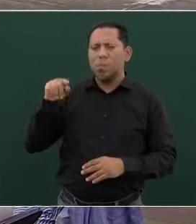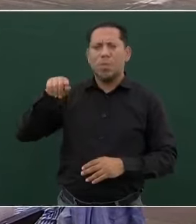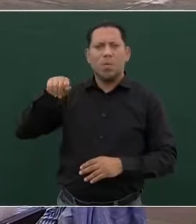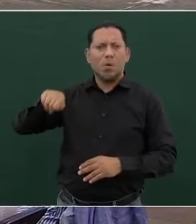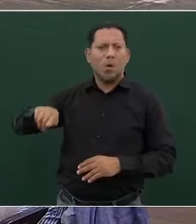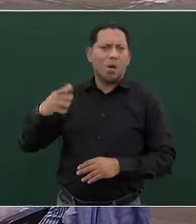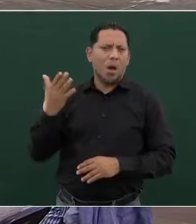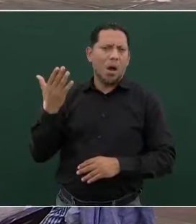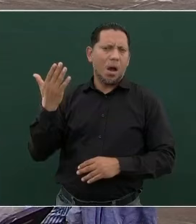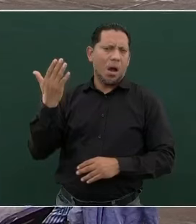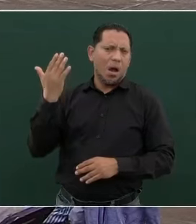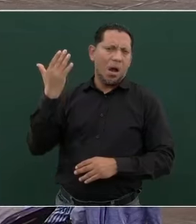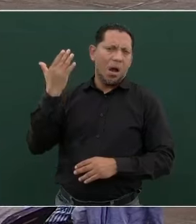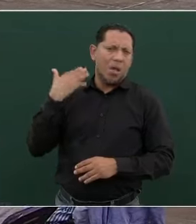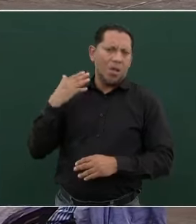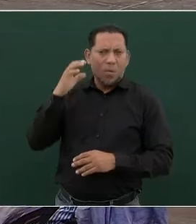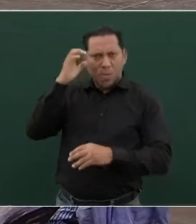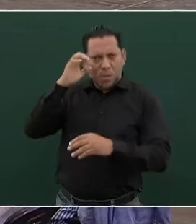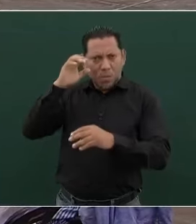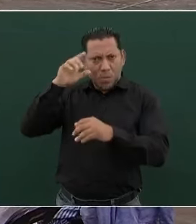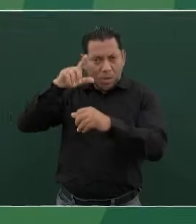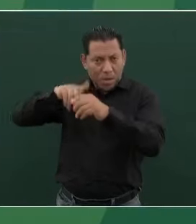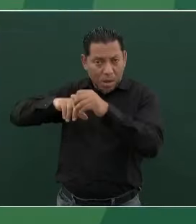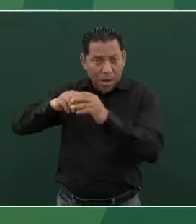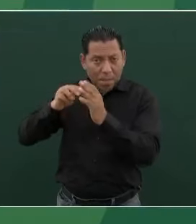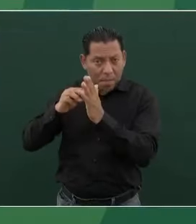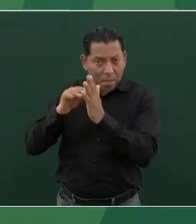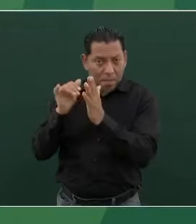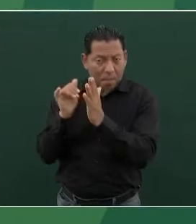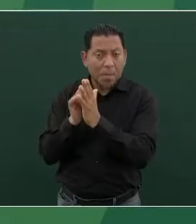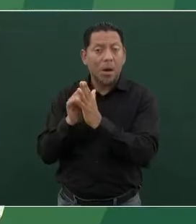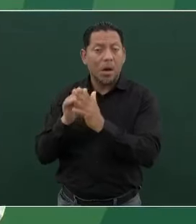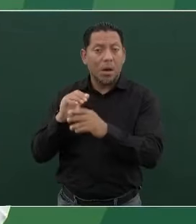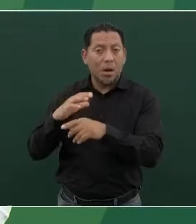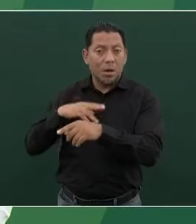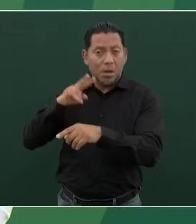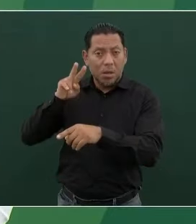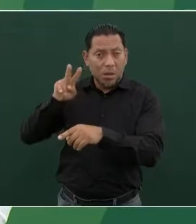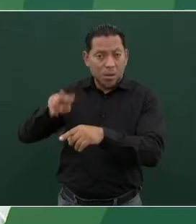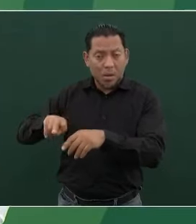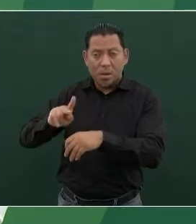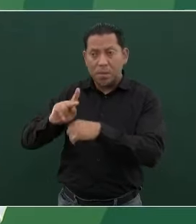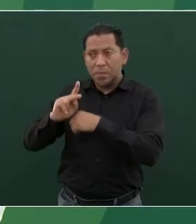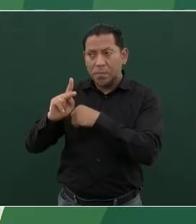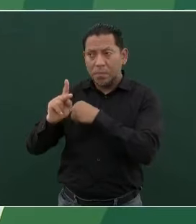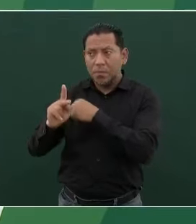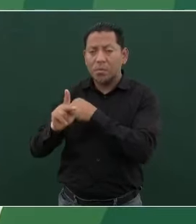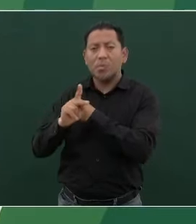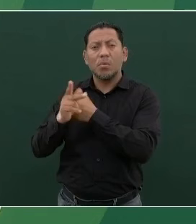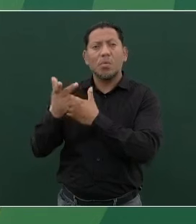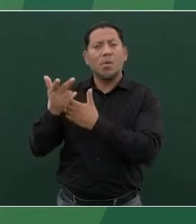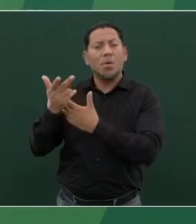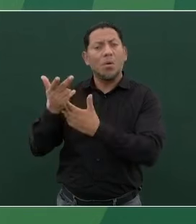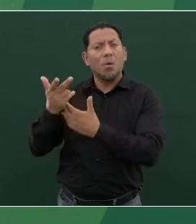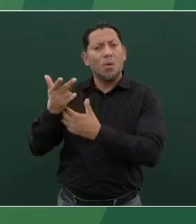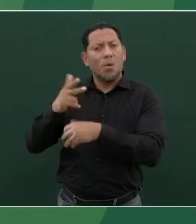maya tuvo que ver con Honduras y con Guatemala y con